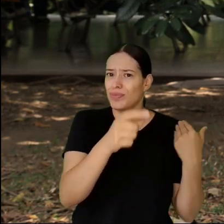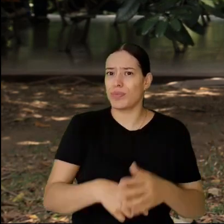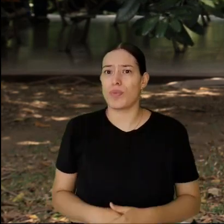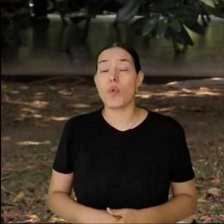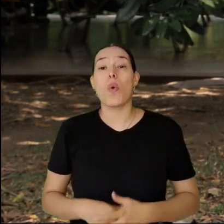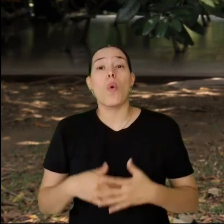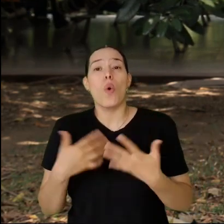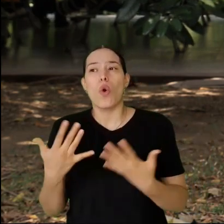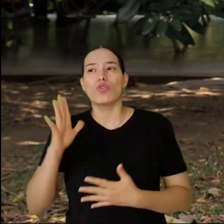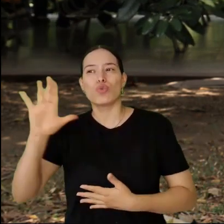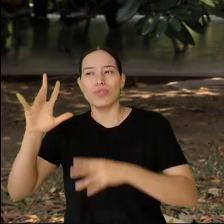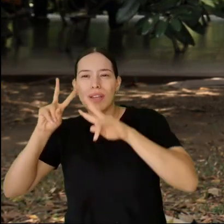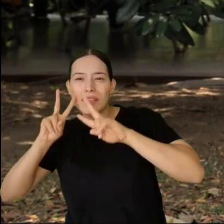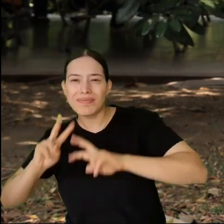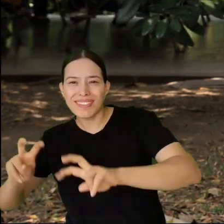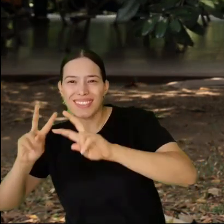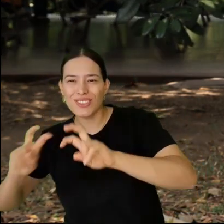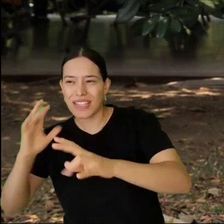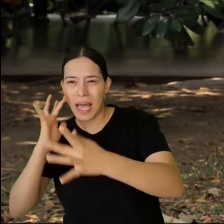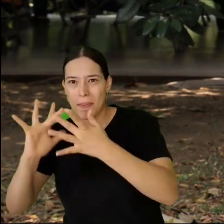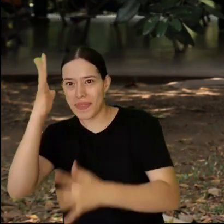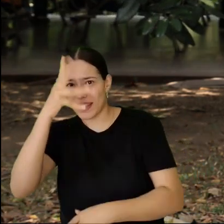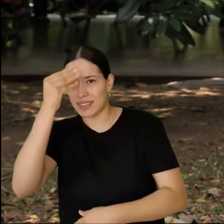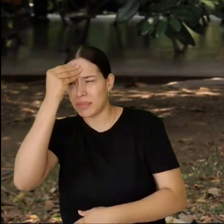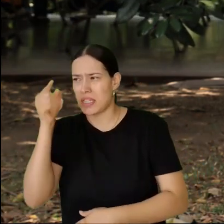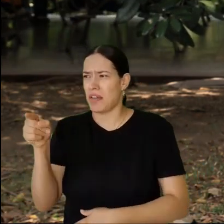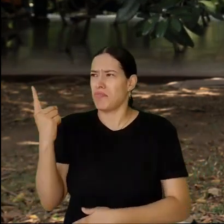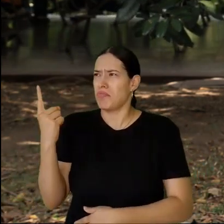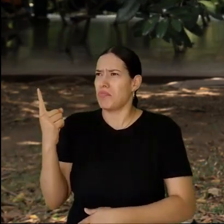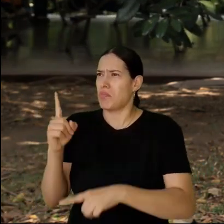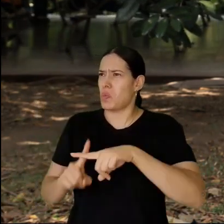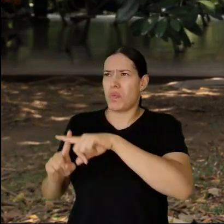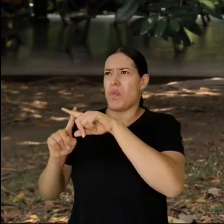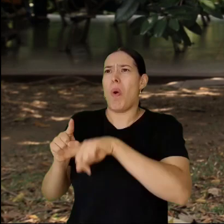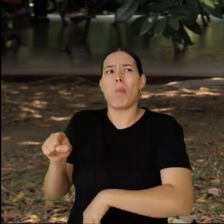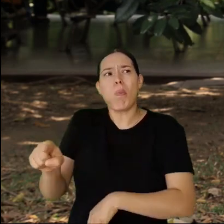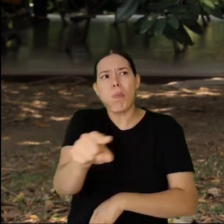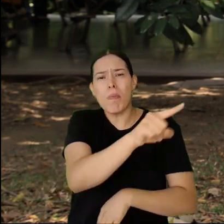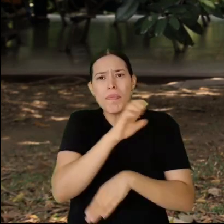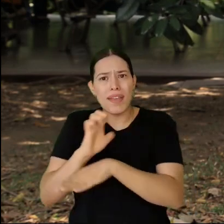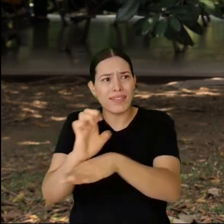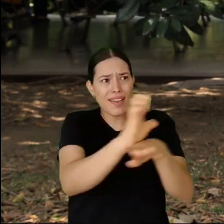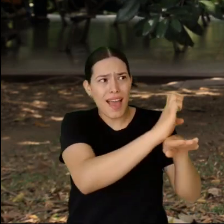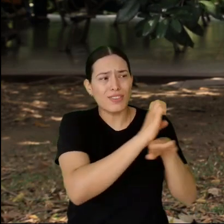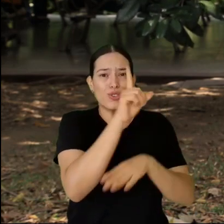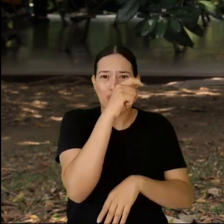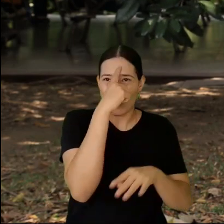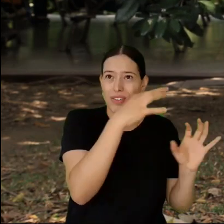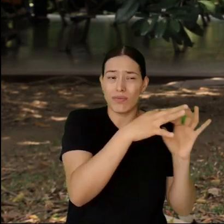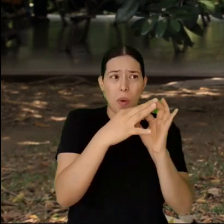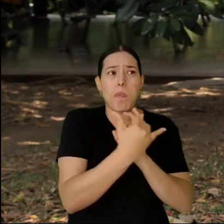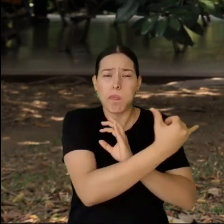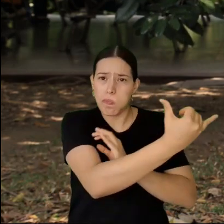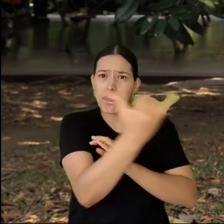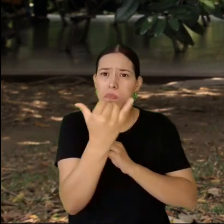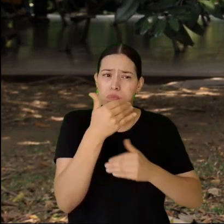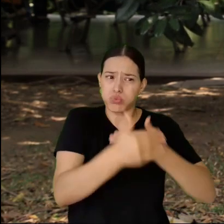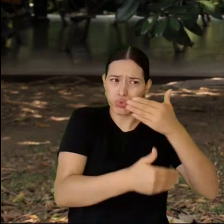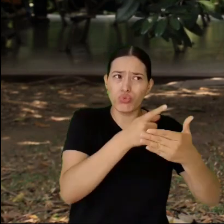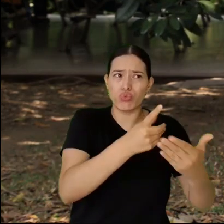ejemplo todas las entidades del Estado tienen sus oficinas de investigación que perfectamente pueden cumplir esas funciones.